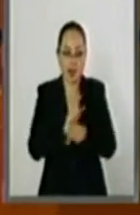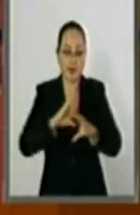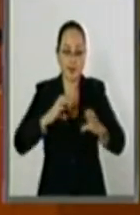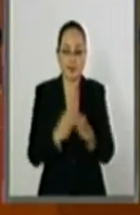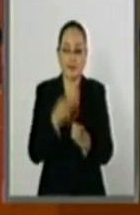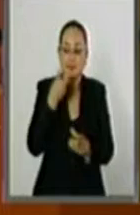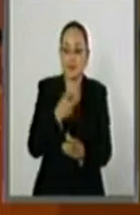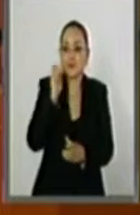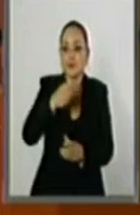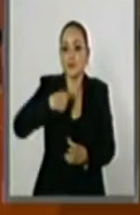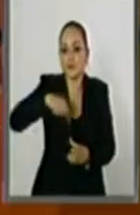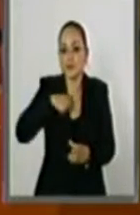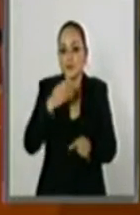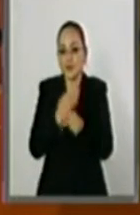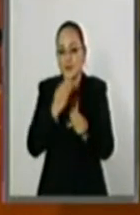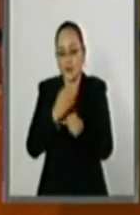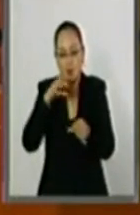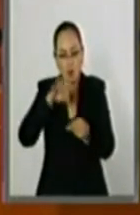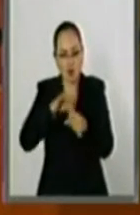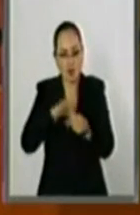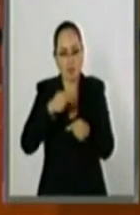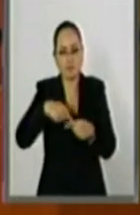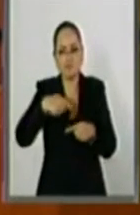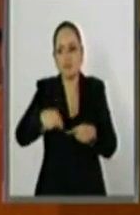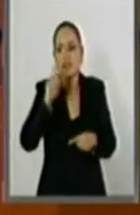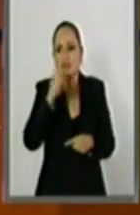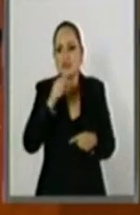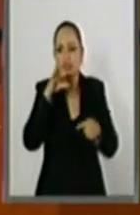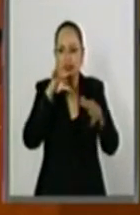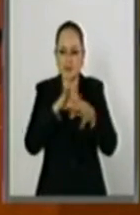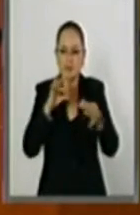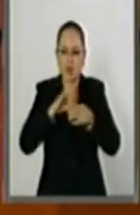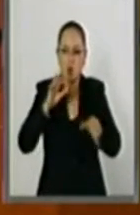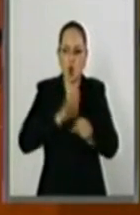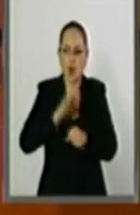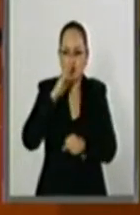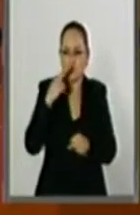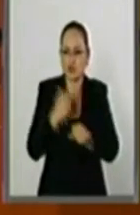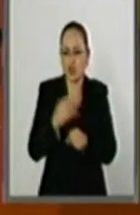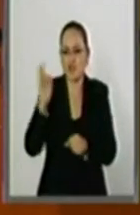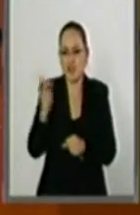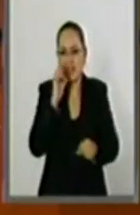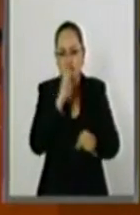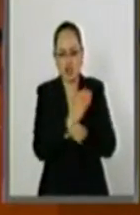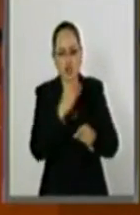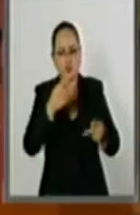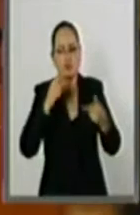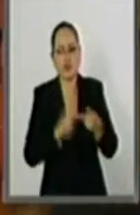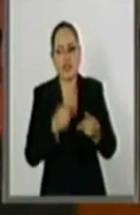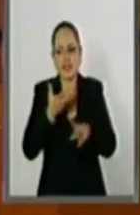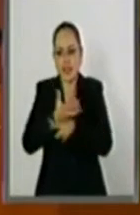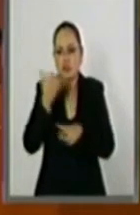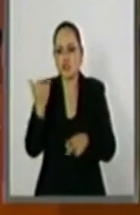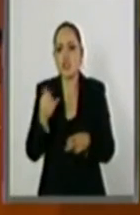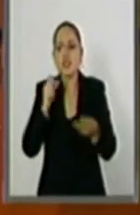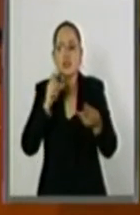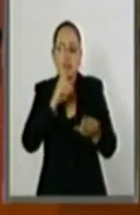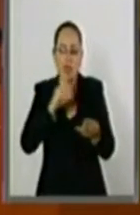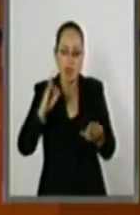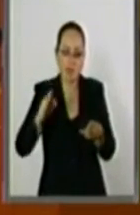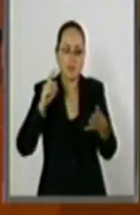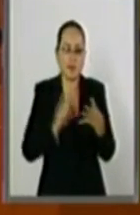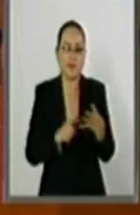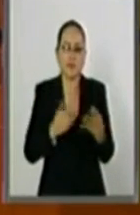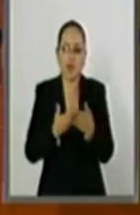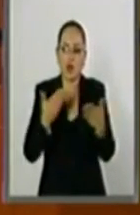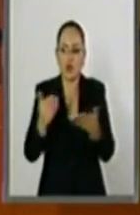que estamos por votar, establece la distribución de las competencias entre la Federación, los Estados, el Distrito Federal,